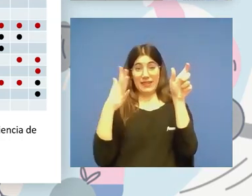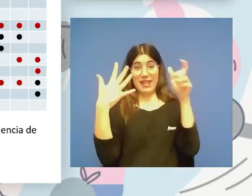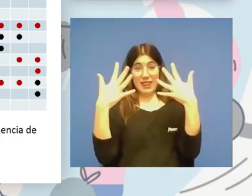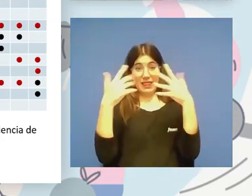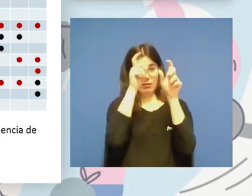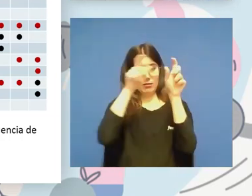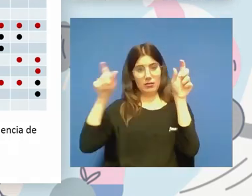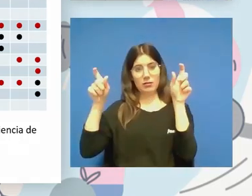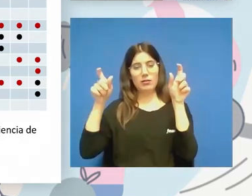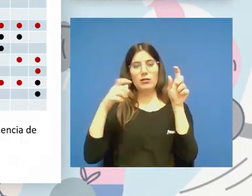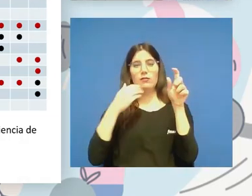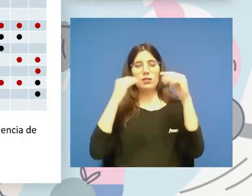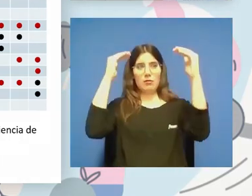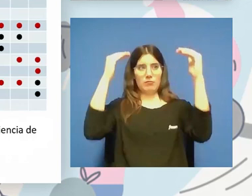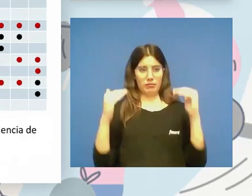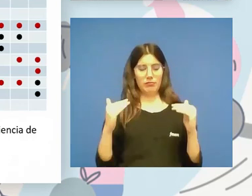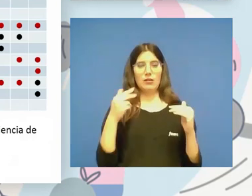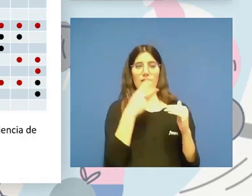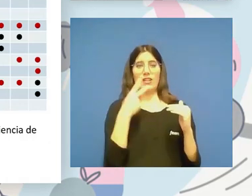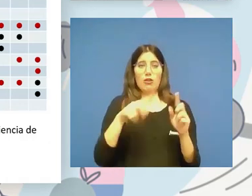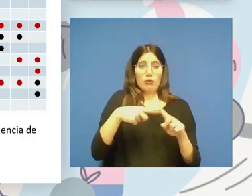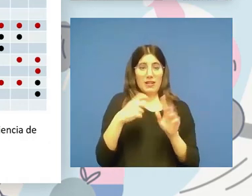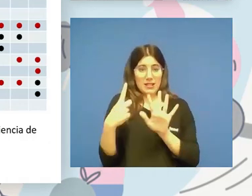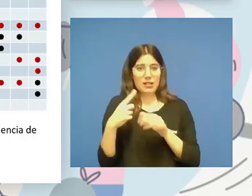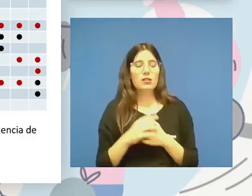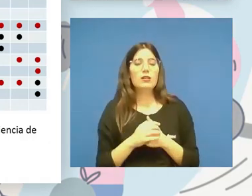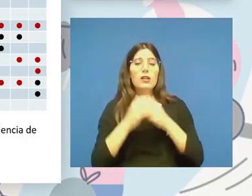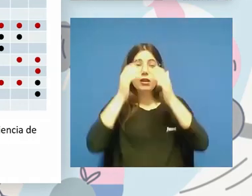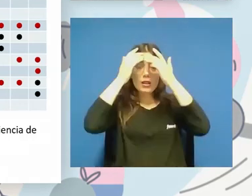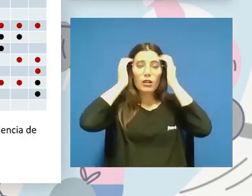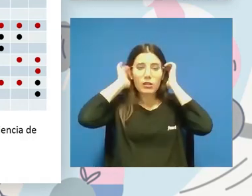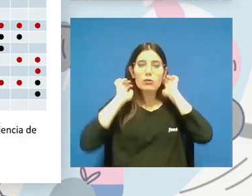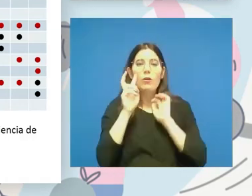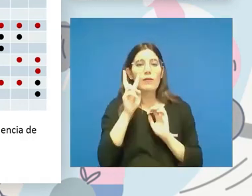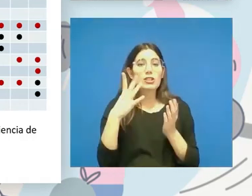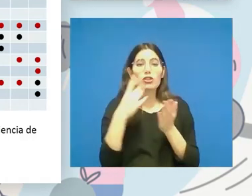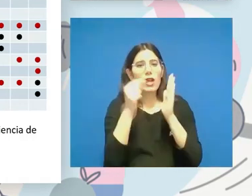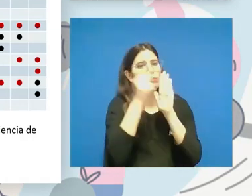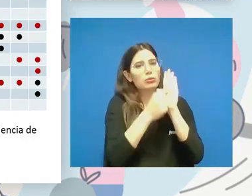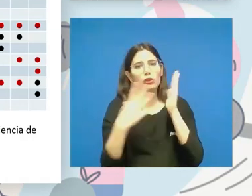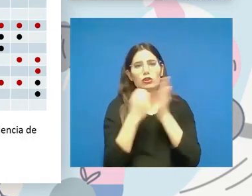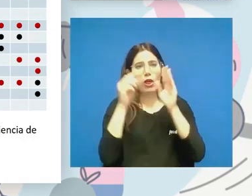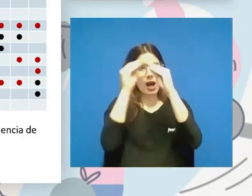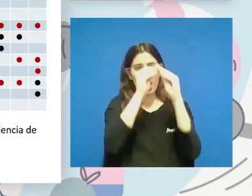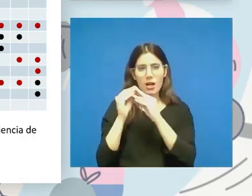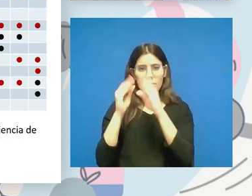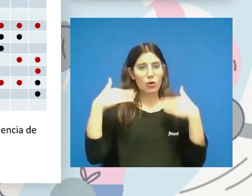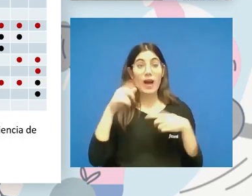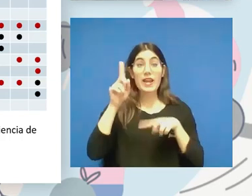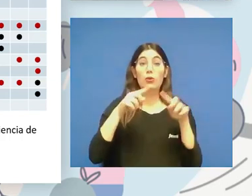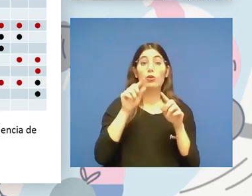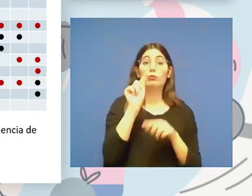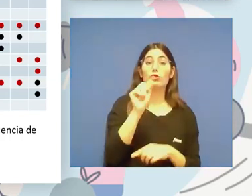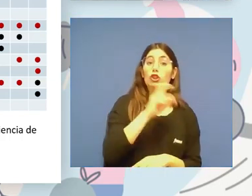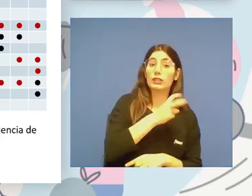dos tablas, si hiciéramos los 22 más 6 deportes, veis que no todas tienen todos los puntos. Y hay puntos en negro y puntos en